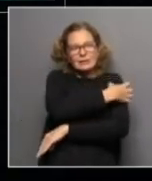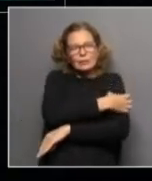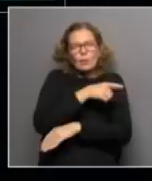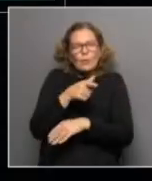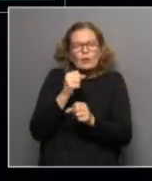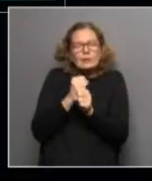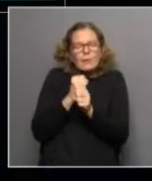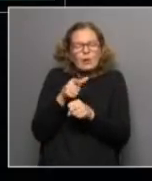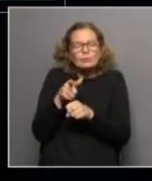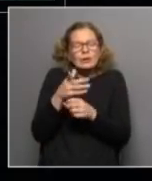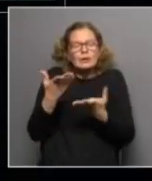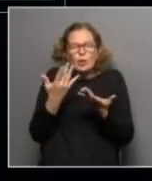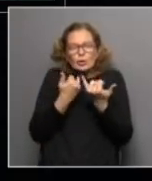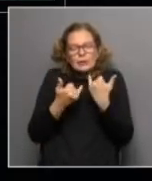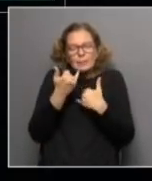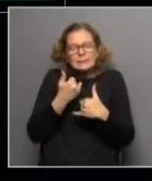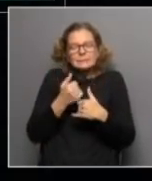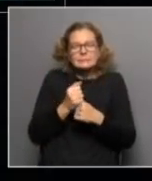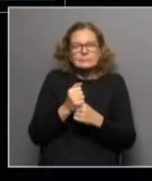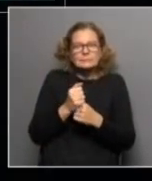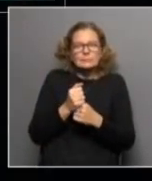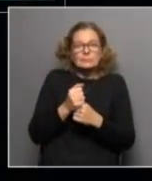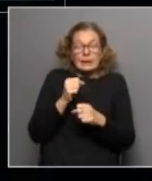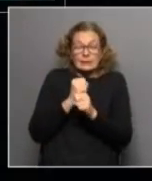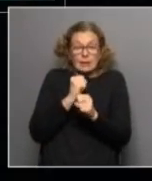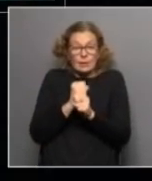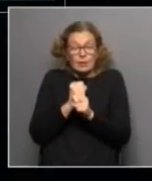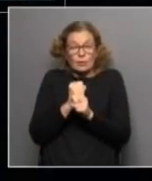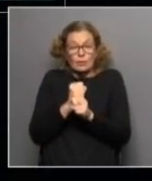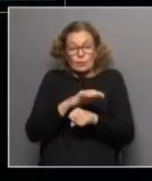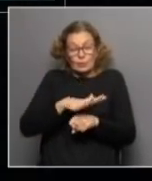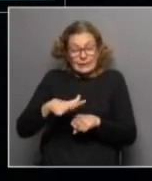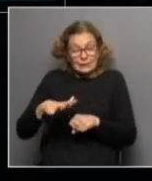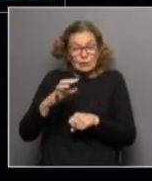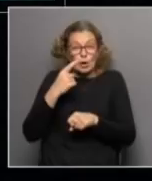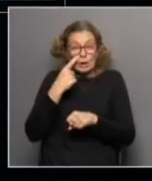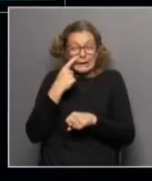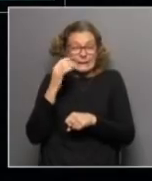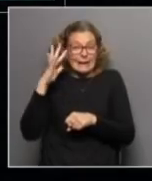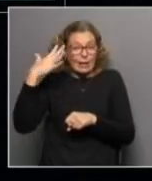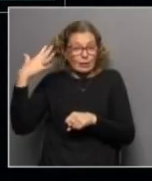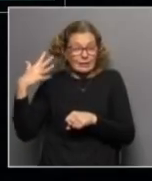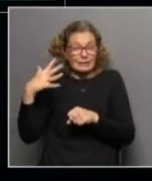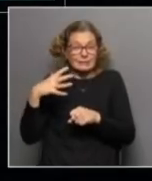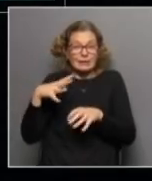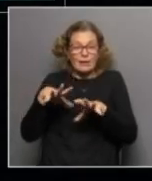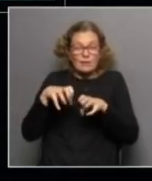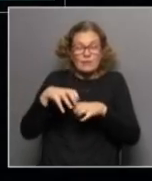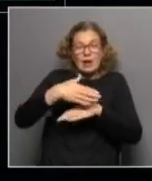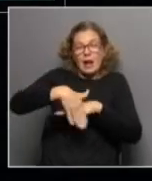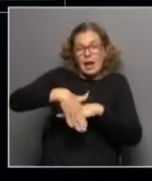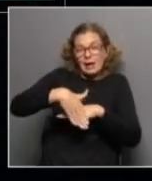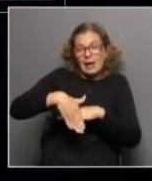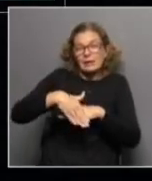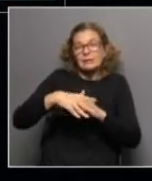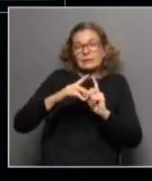ustedes? Bien. El trabajo con niños, niñas y adolescentes en situación de calle y en particular